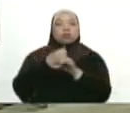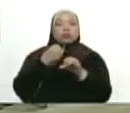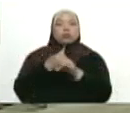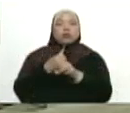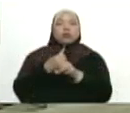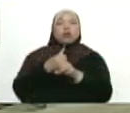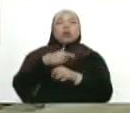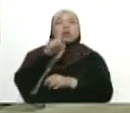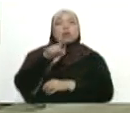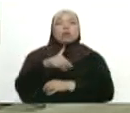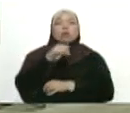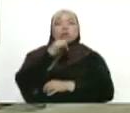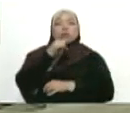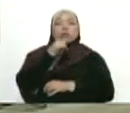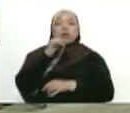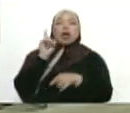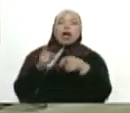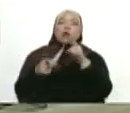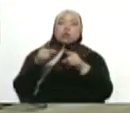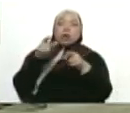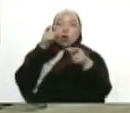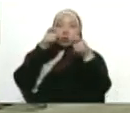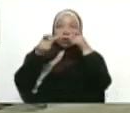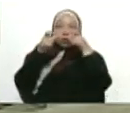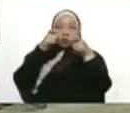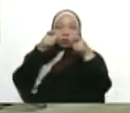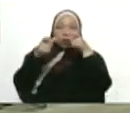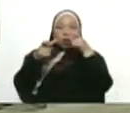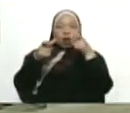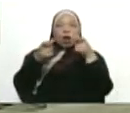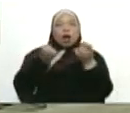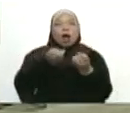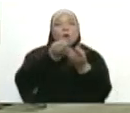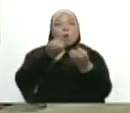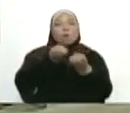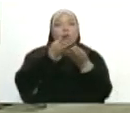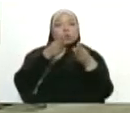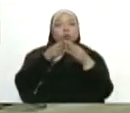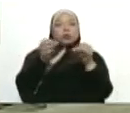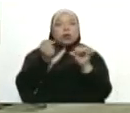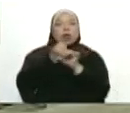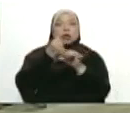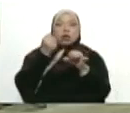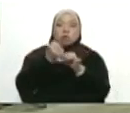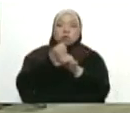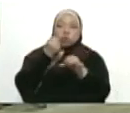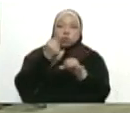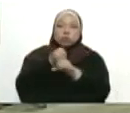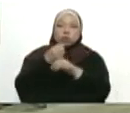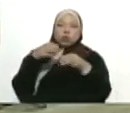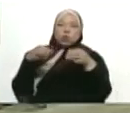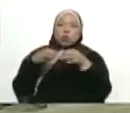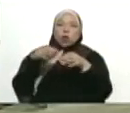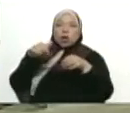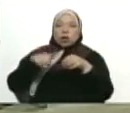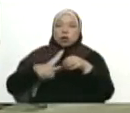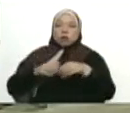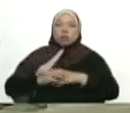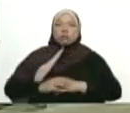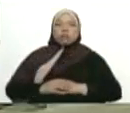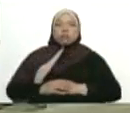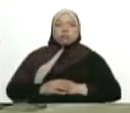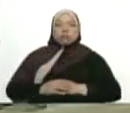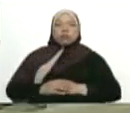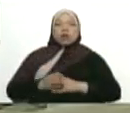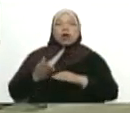Gregorio Correa, haga algunas observaciones, algunos comentarios relativos al trabajo que estamos desempeñando. Antes